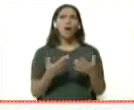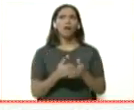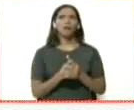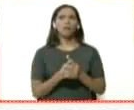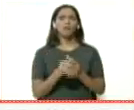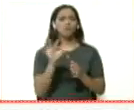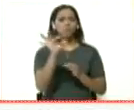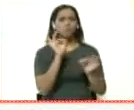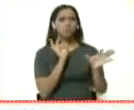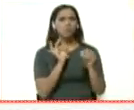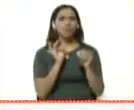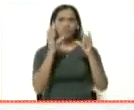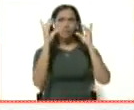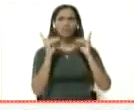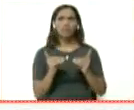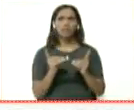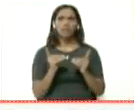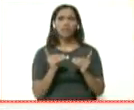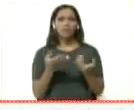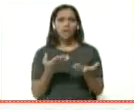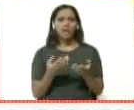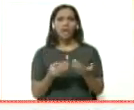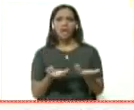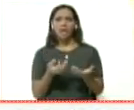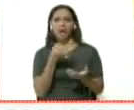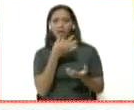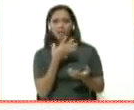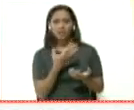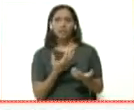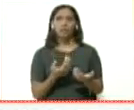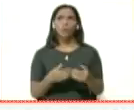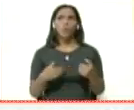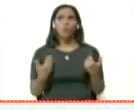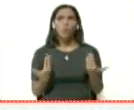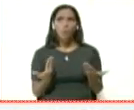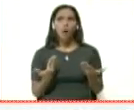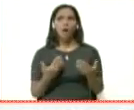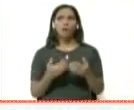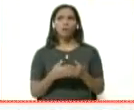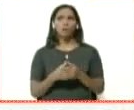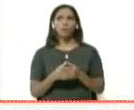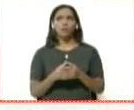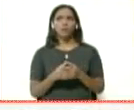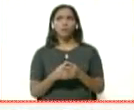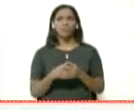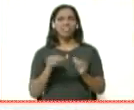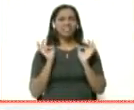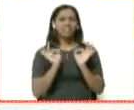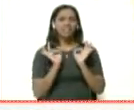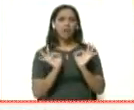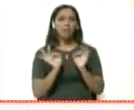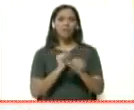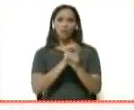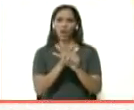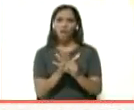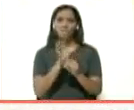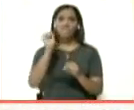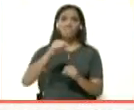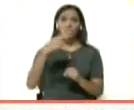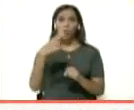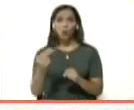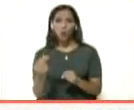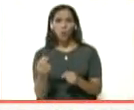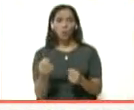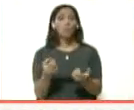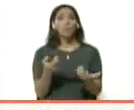tomarían las medidas para traer los reactivos para determinar cuándo es exactamente coronavirus. Ya que hay muchos